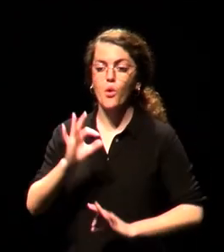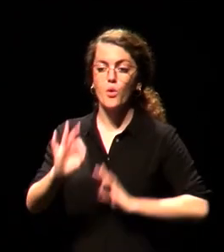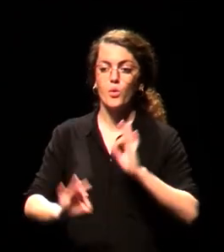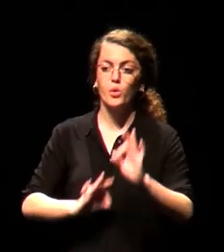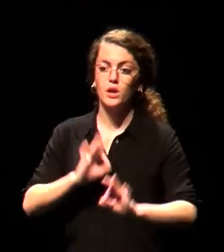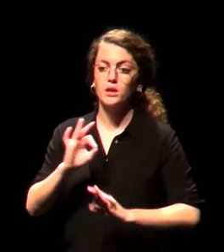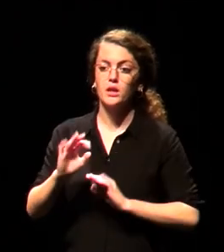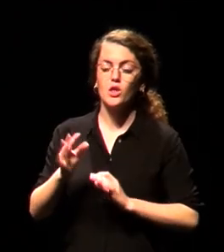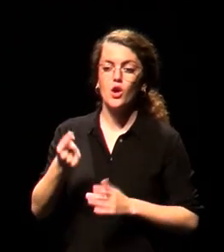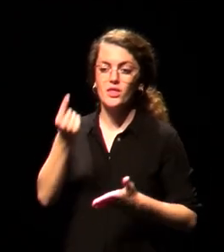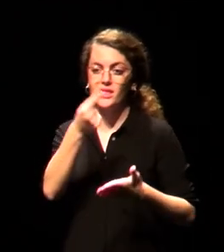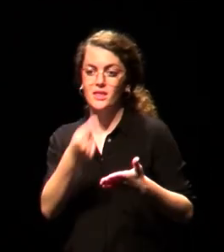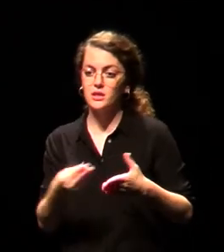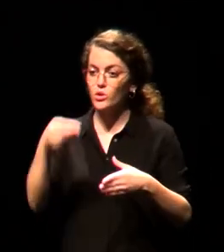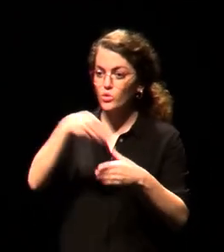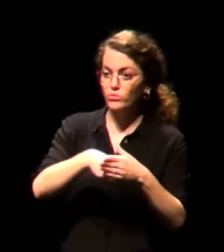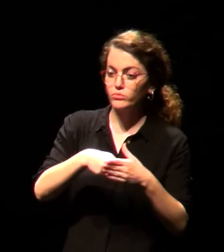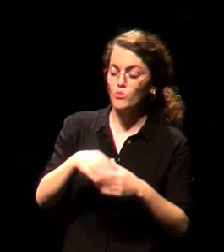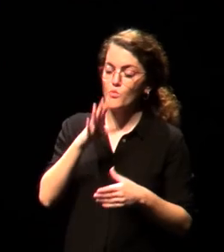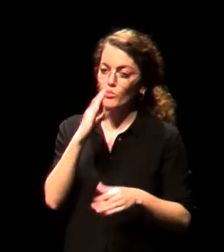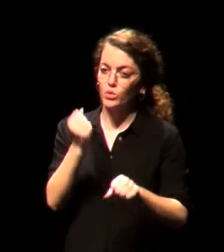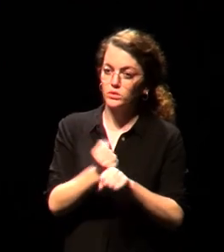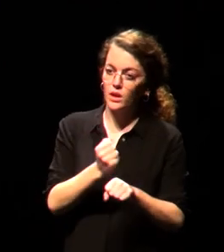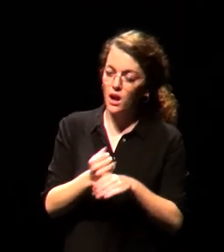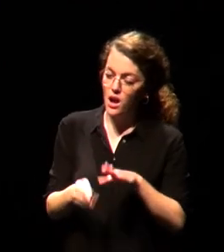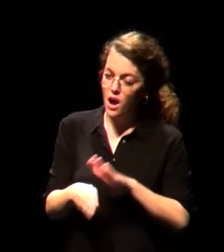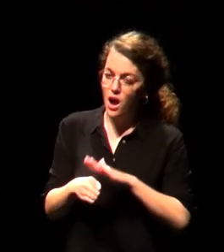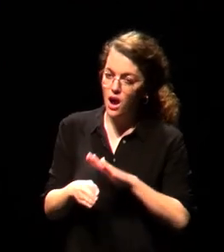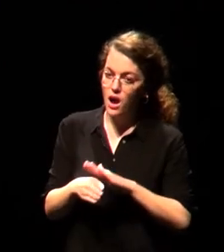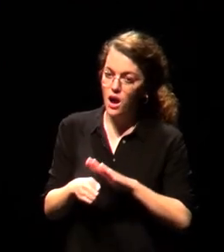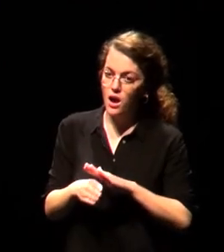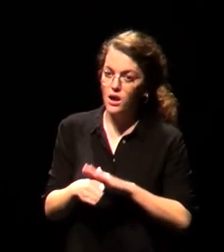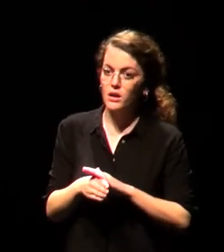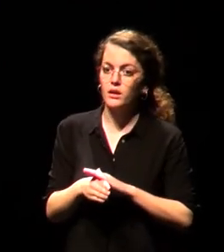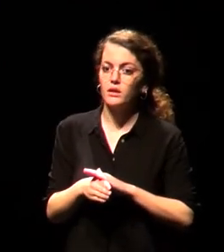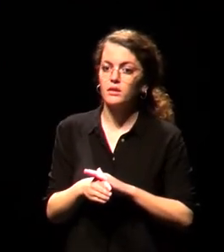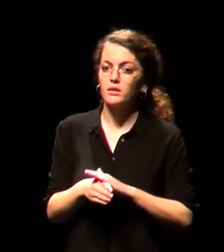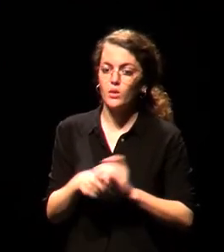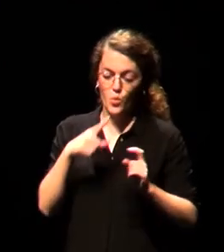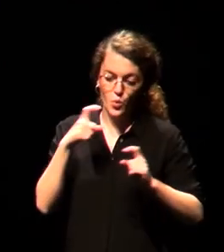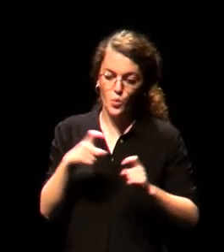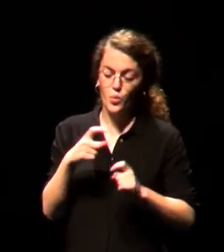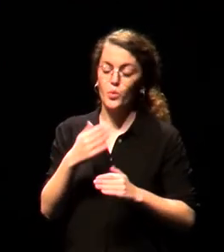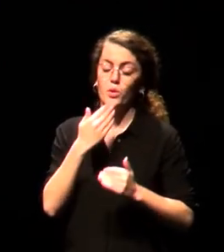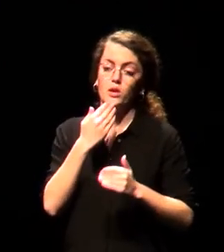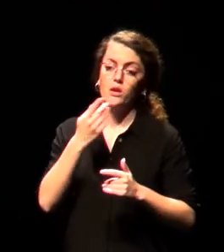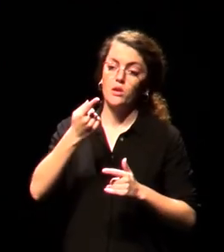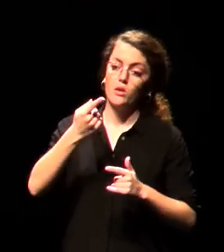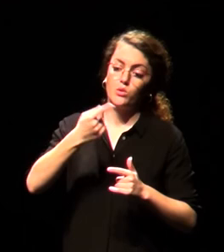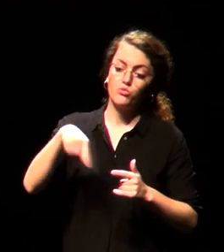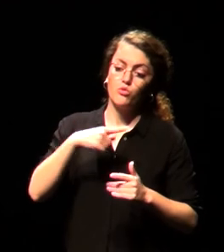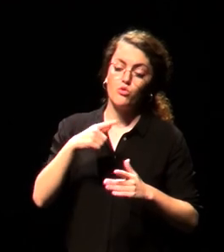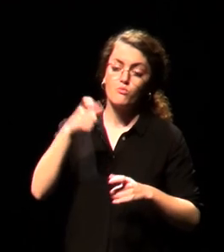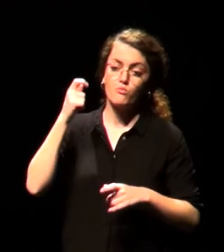por ese trabajo constante, atento, entregado y entusiasta a las necesidades de todos los profesionales que han